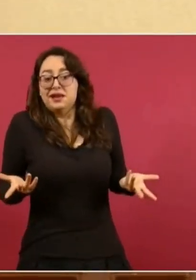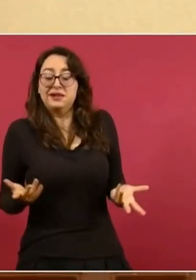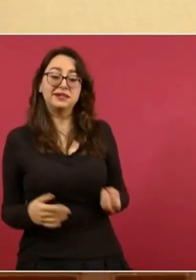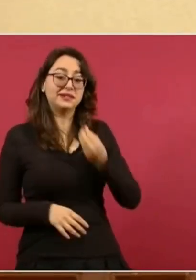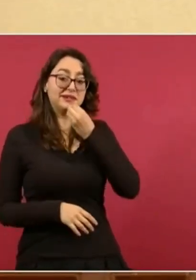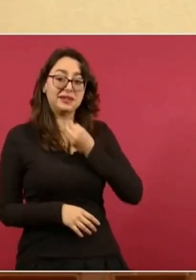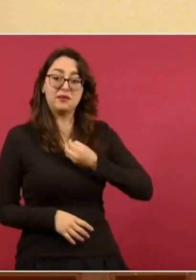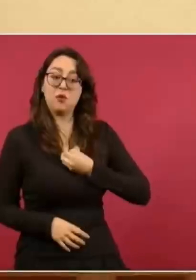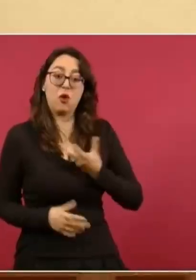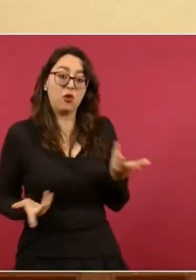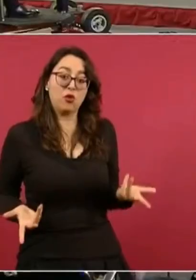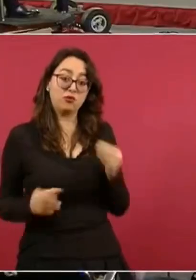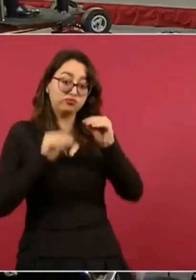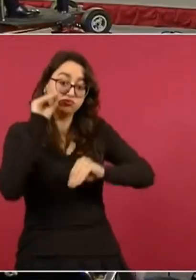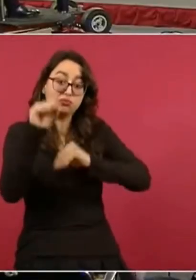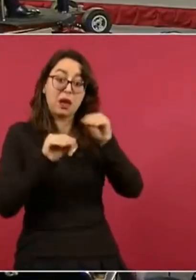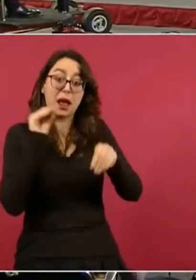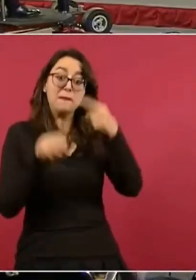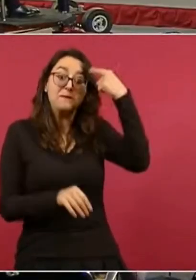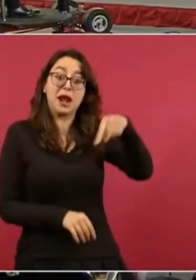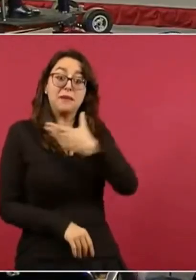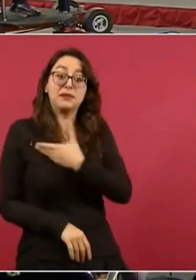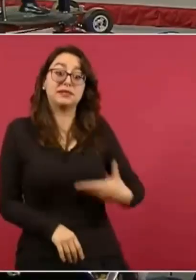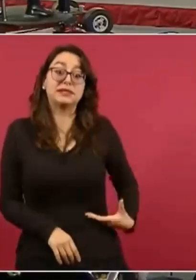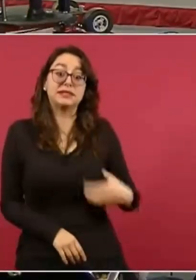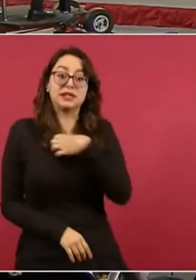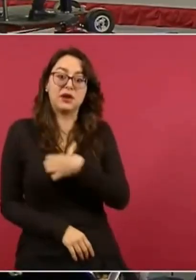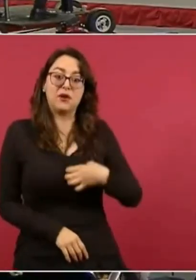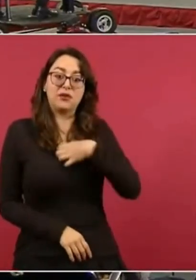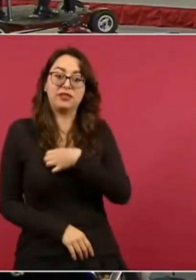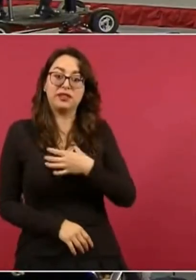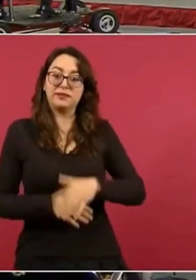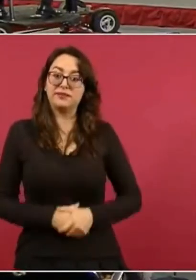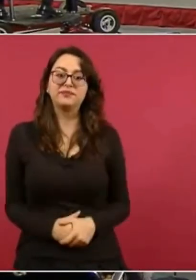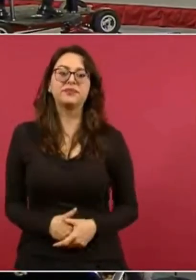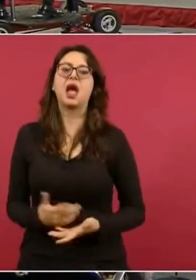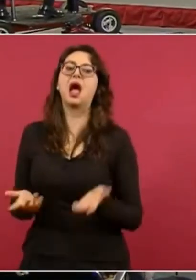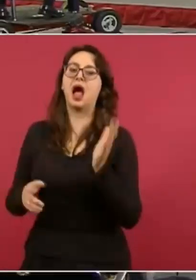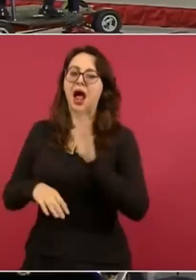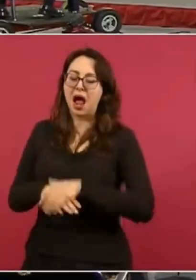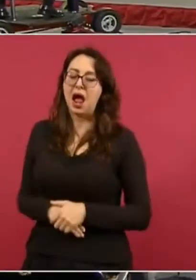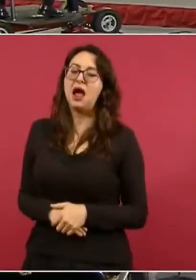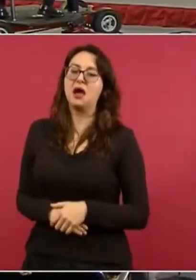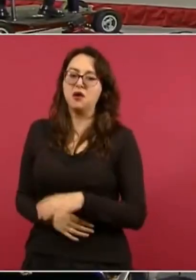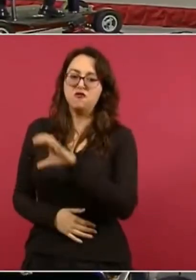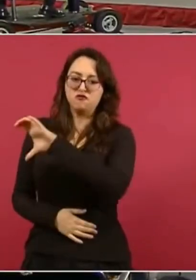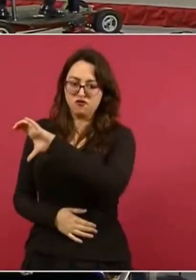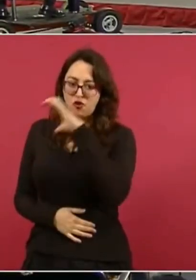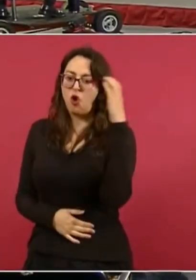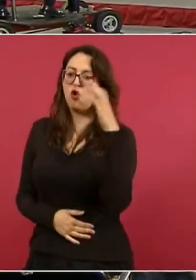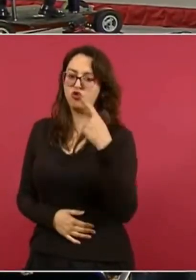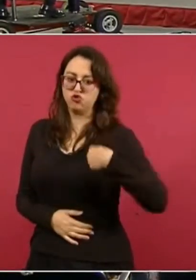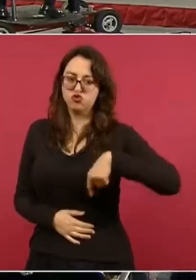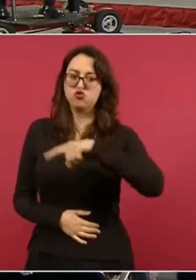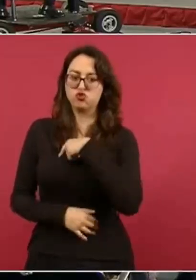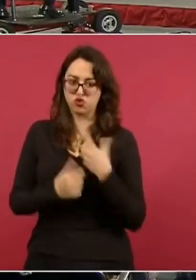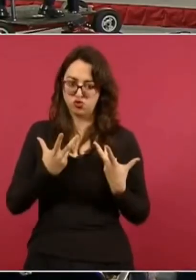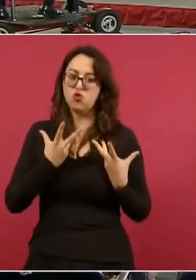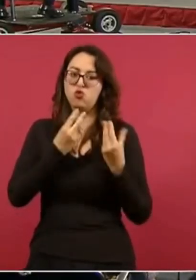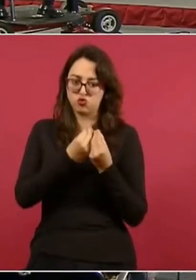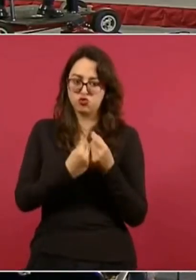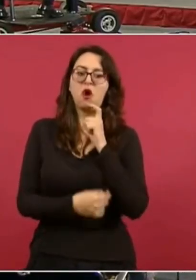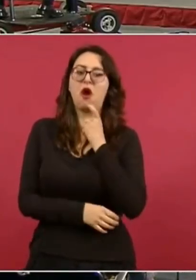el presidente, ¿no? Y entonces reproduce eso. ¿Y por qué no sacó fotografías de nosotros con López